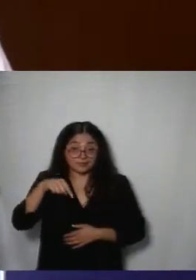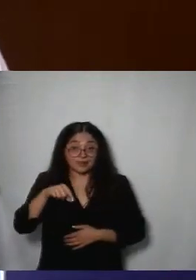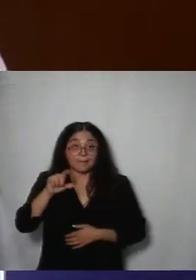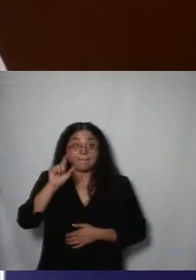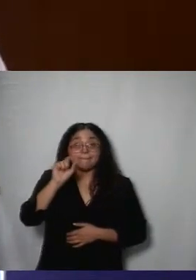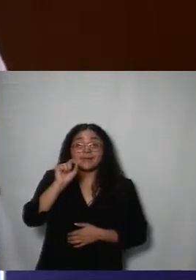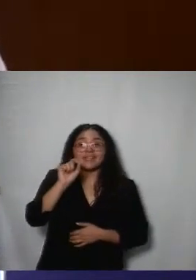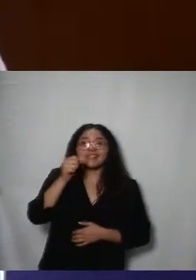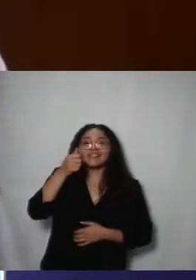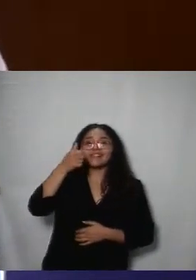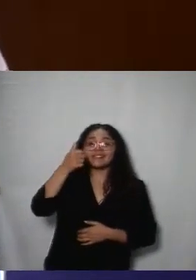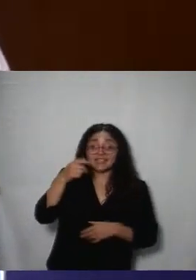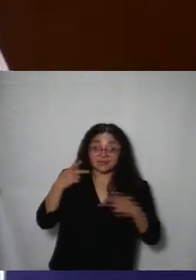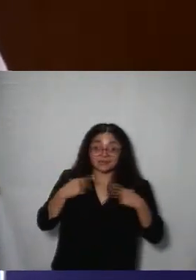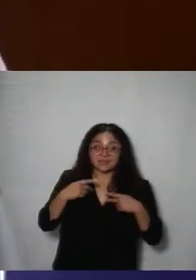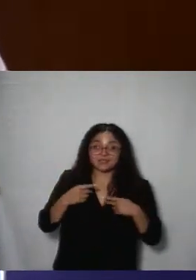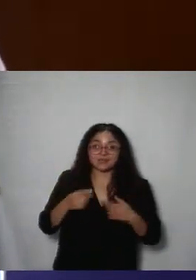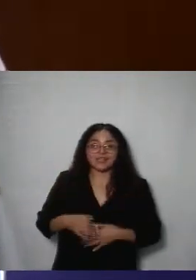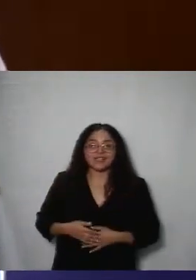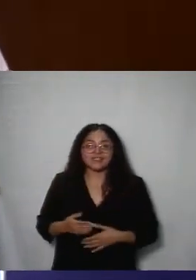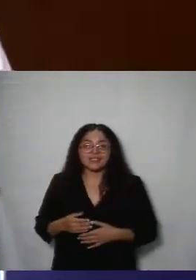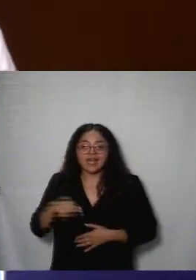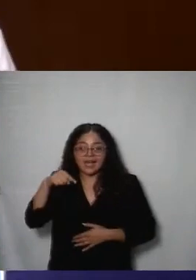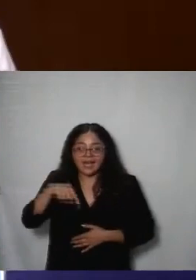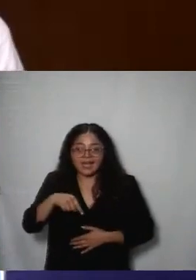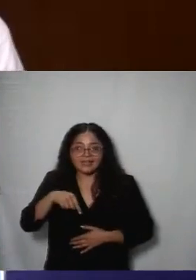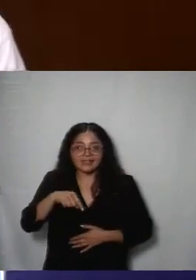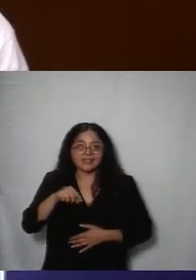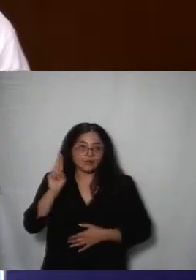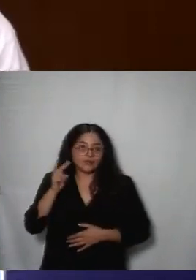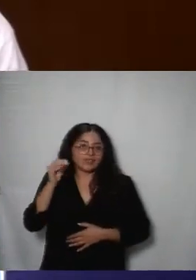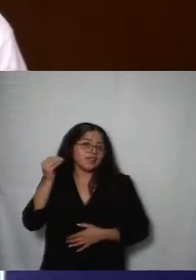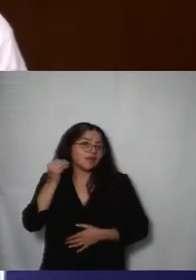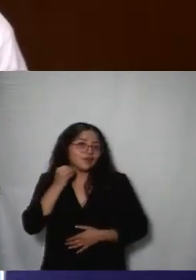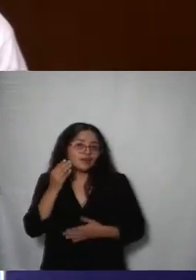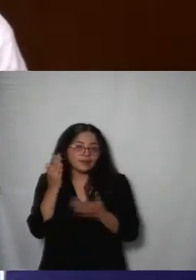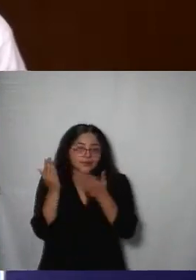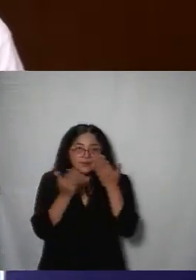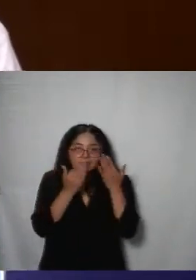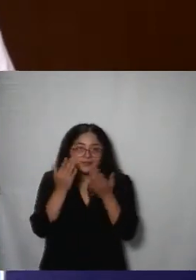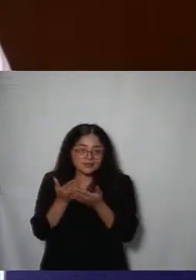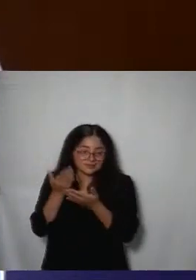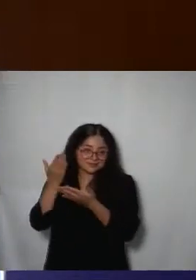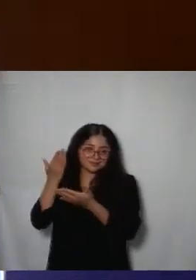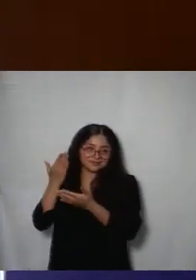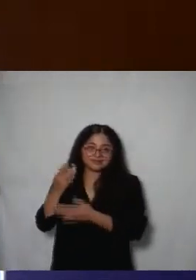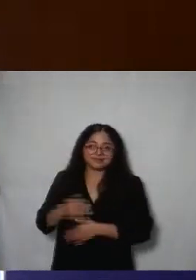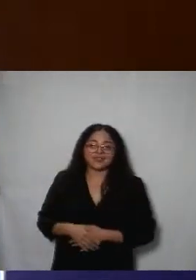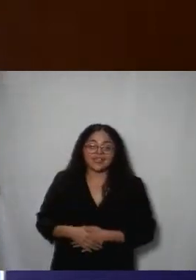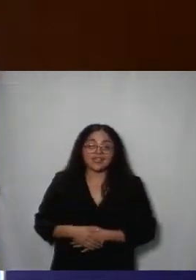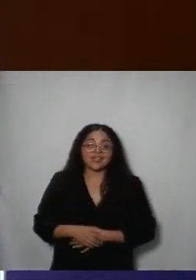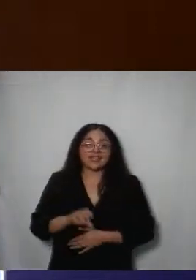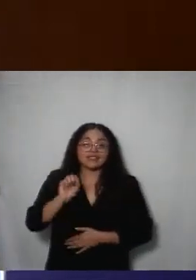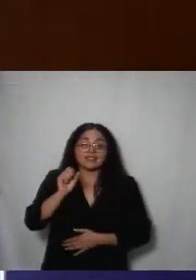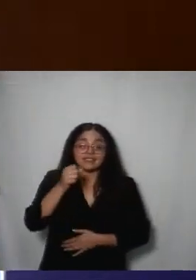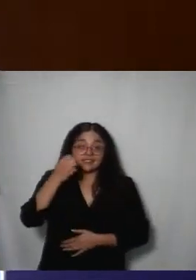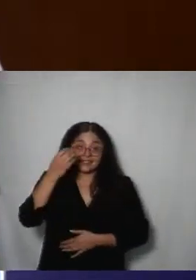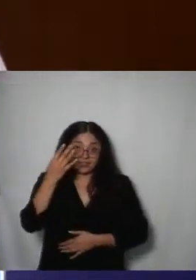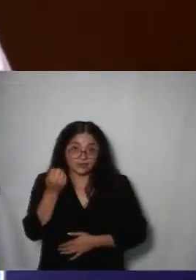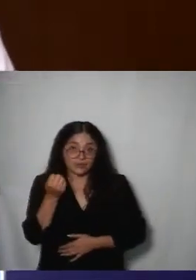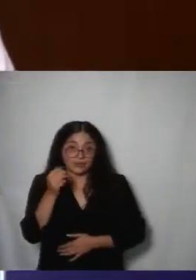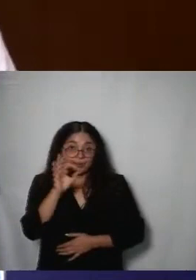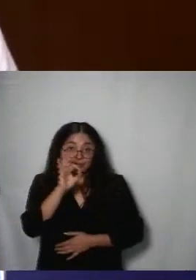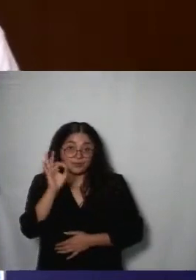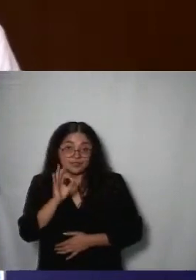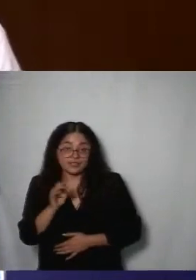total son egresadas de la facultad de derecho y también el 69% casi 7 de